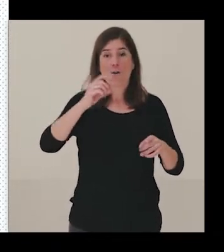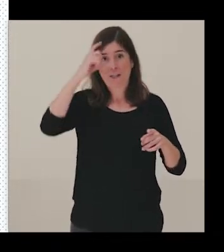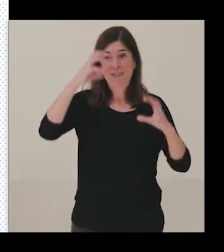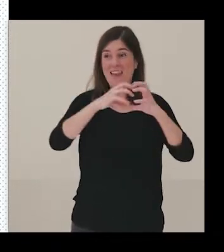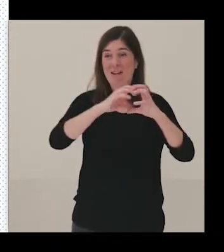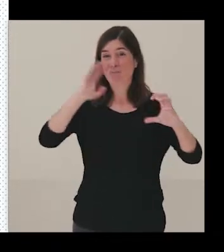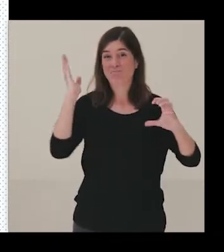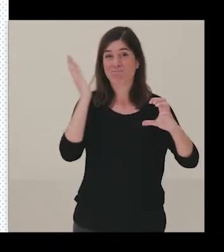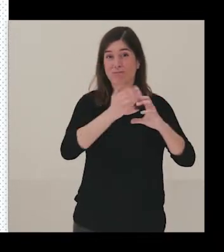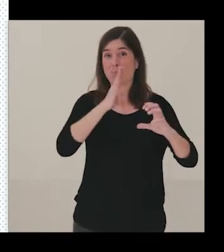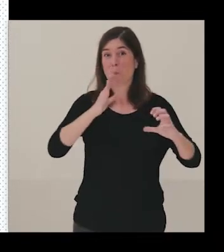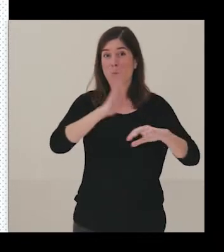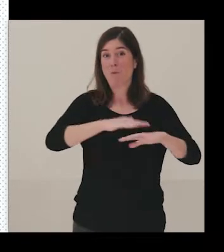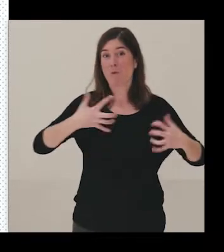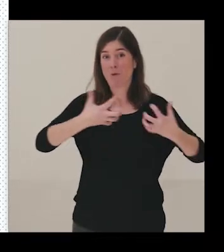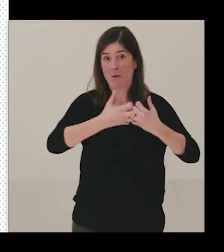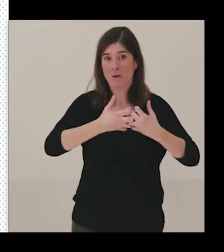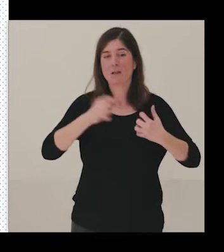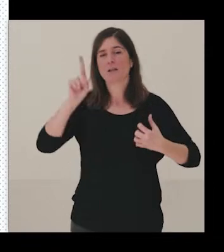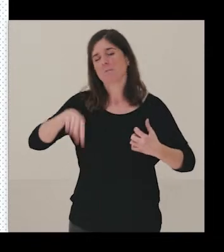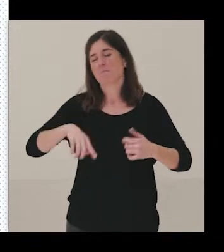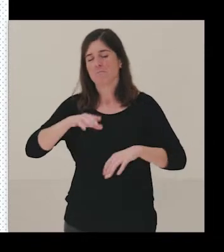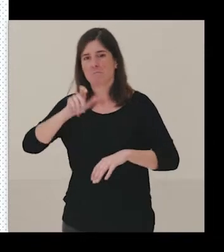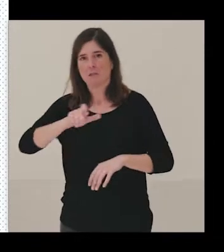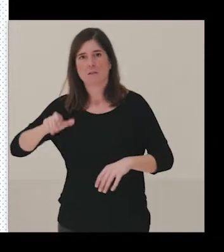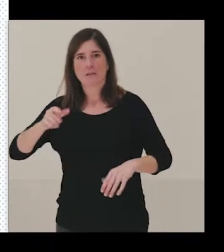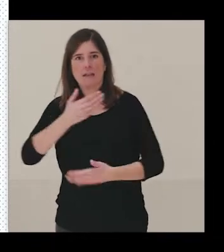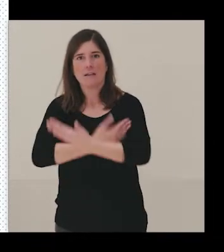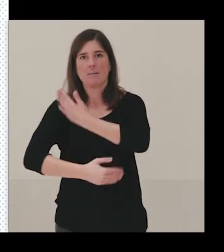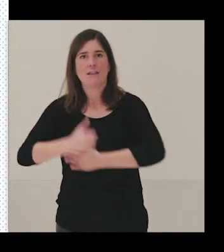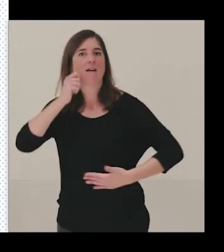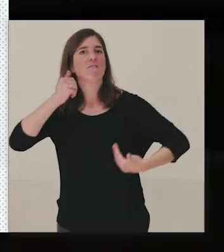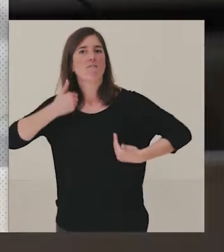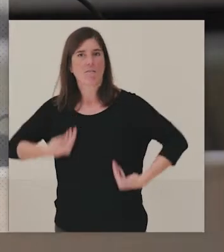daño cerebral adquirido y personas con discapacidad física.